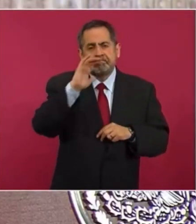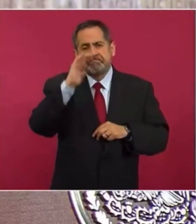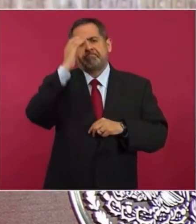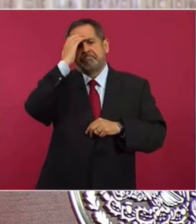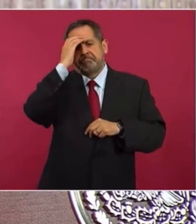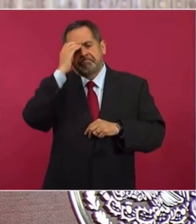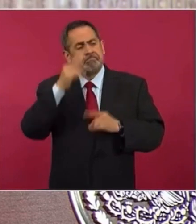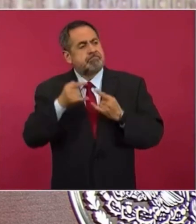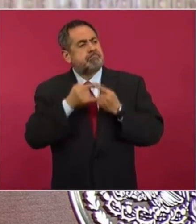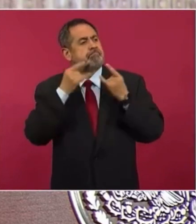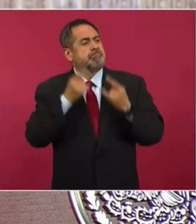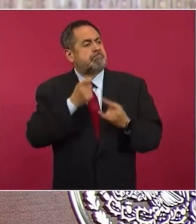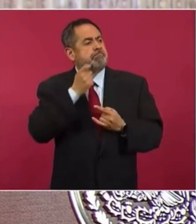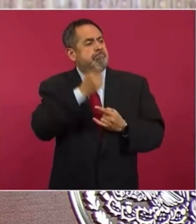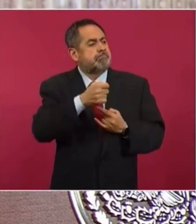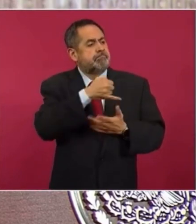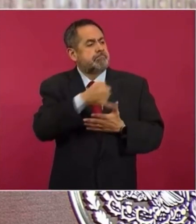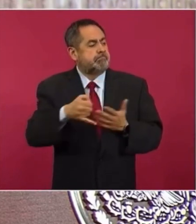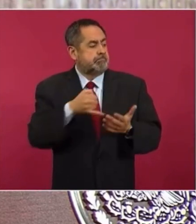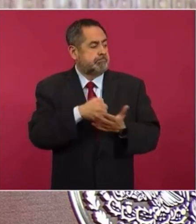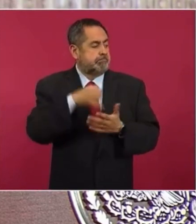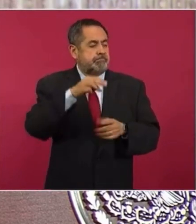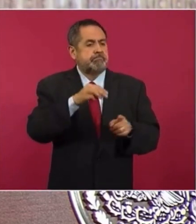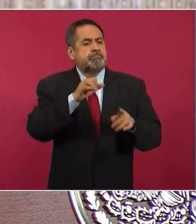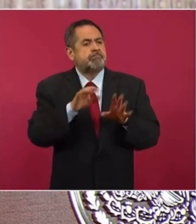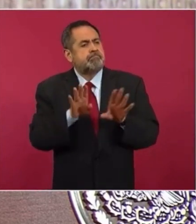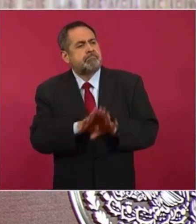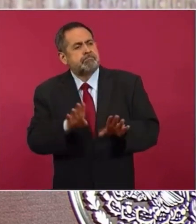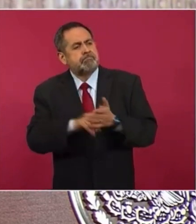la historia de esa prisión.